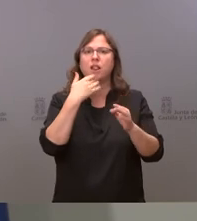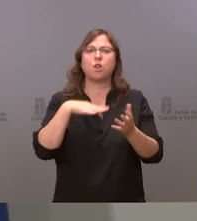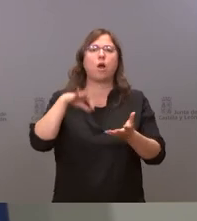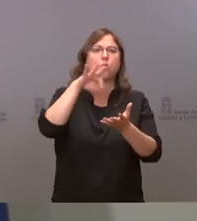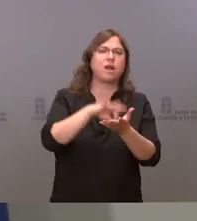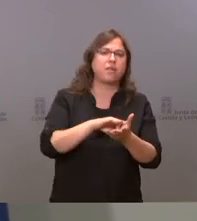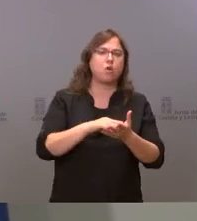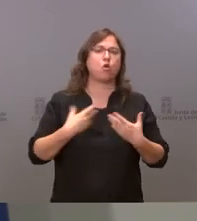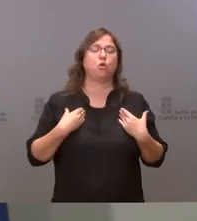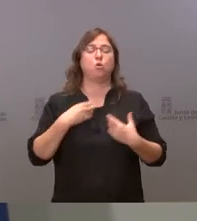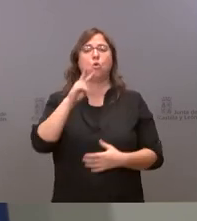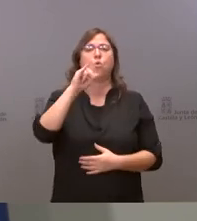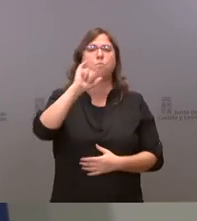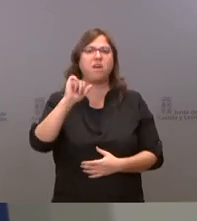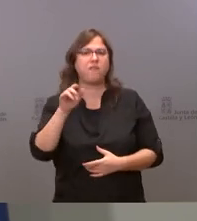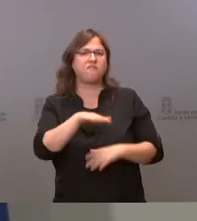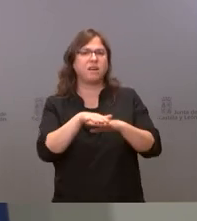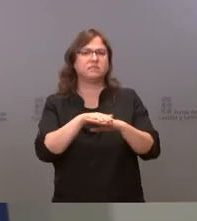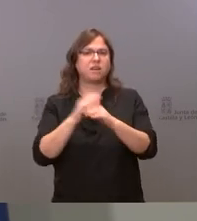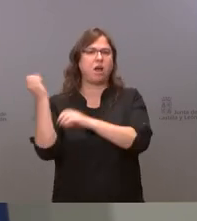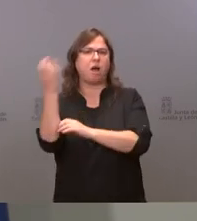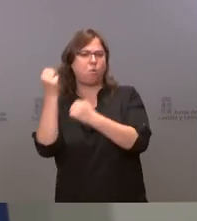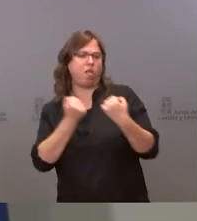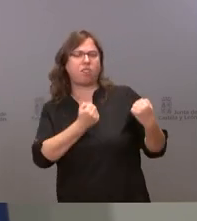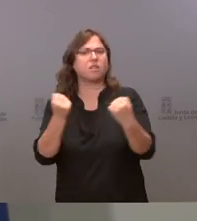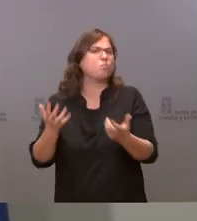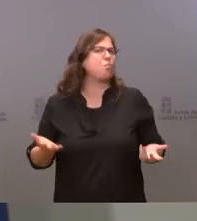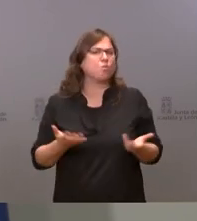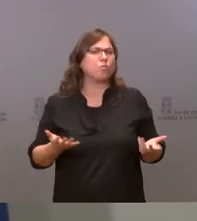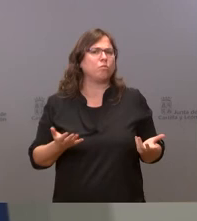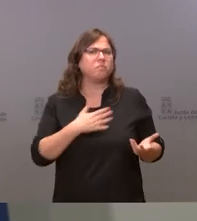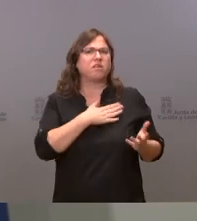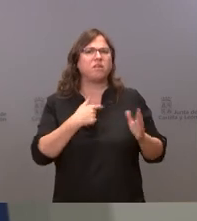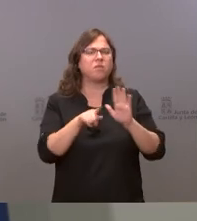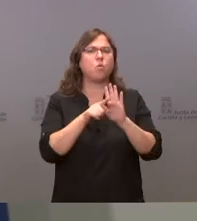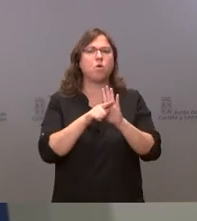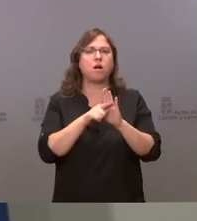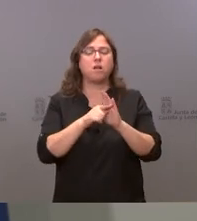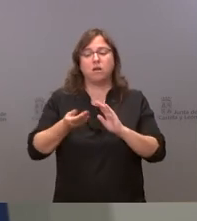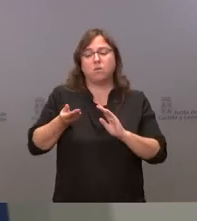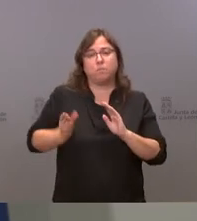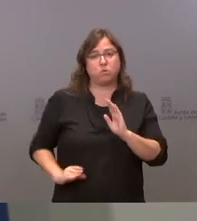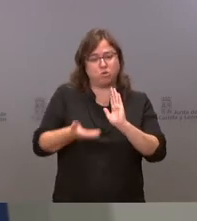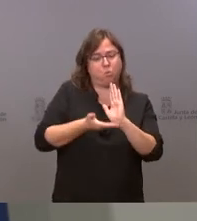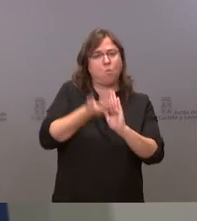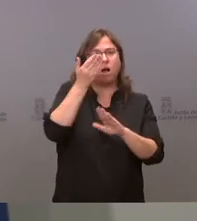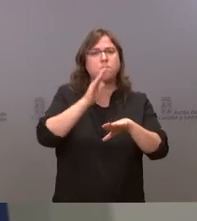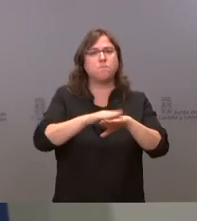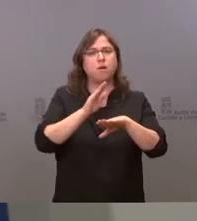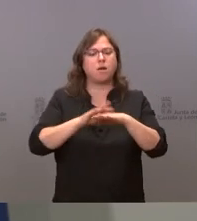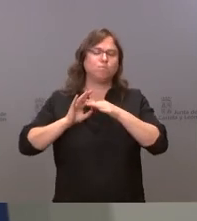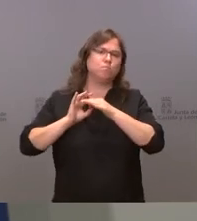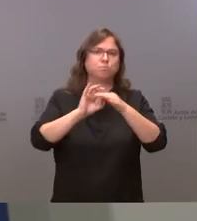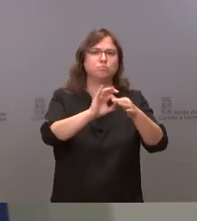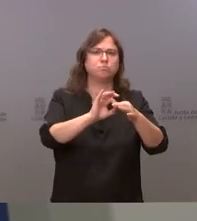soportes vitales básicos de nuestras unidades móviles quiere usted que retire el incremento presupuestario dedicado a adoptar